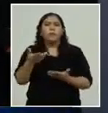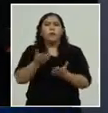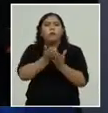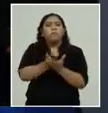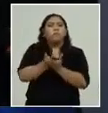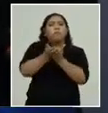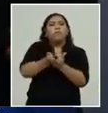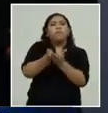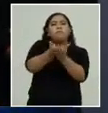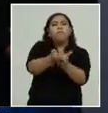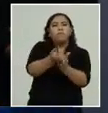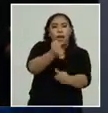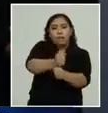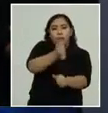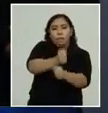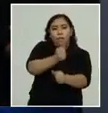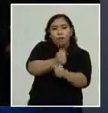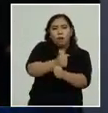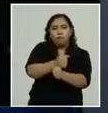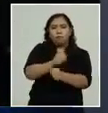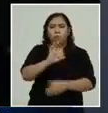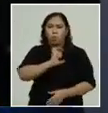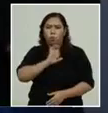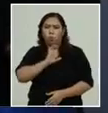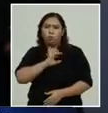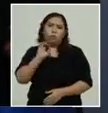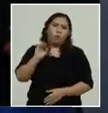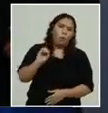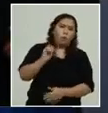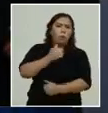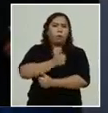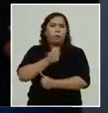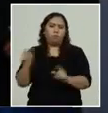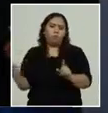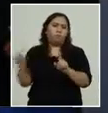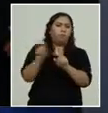inteligencia que nos interesa mucho, particularmente en este momento.